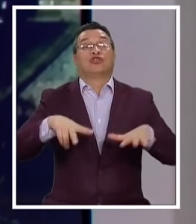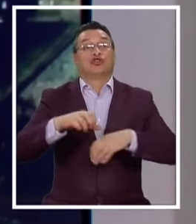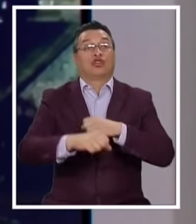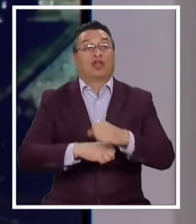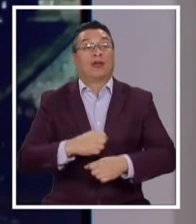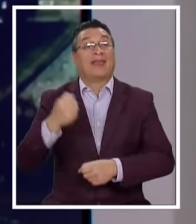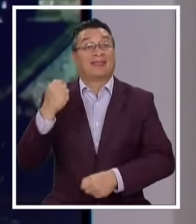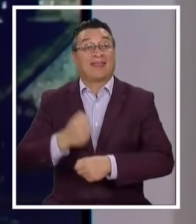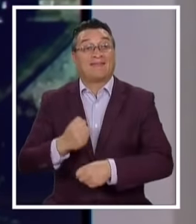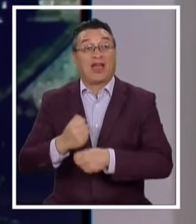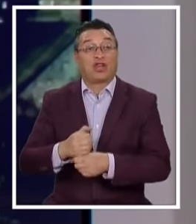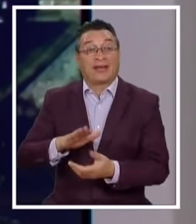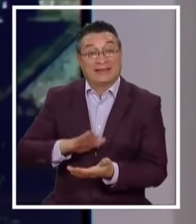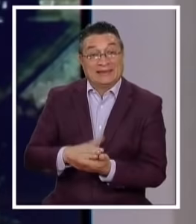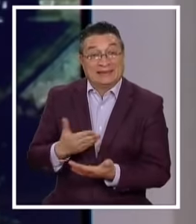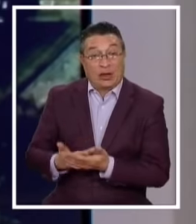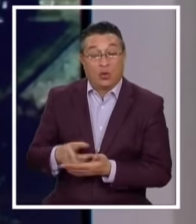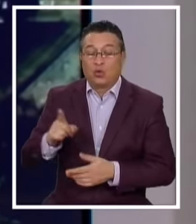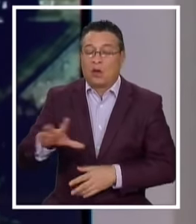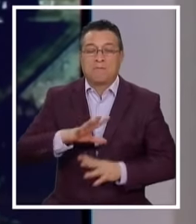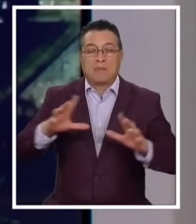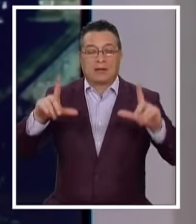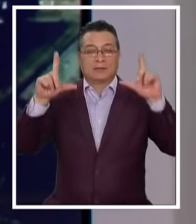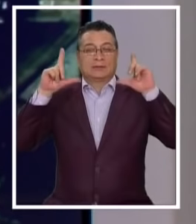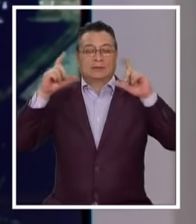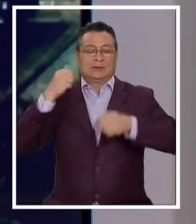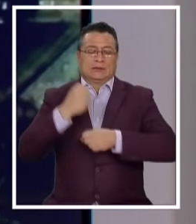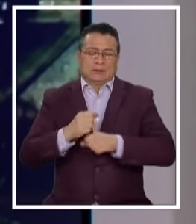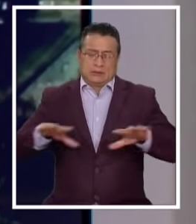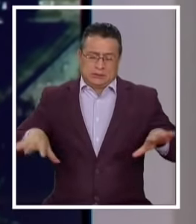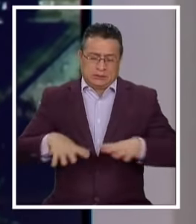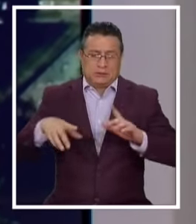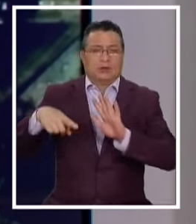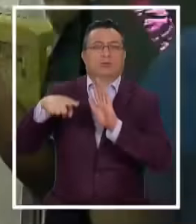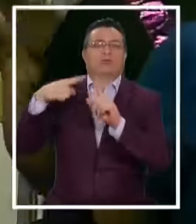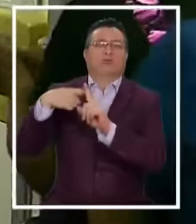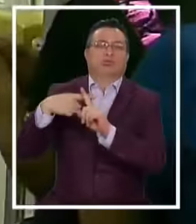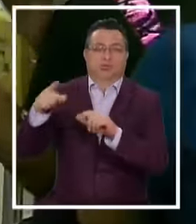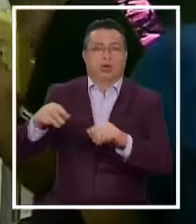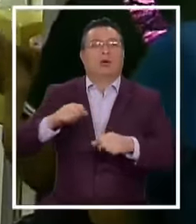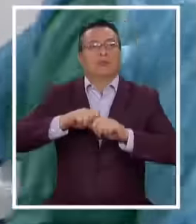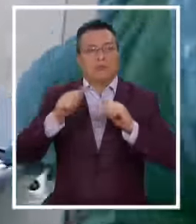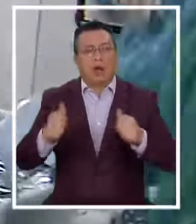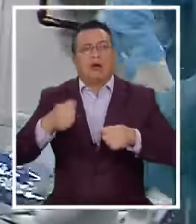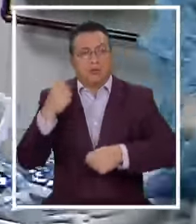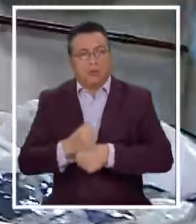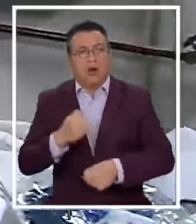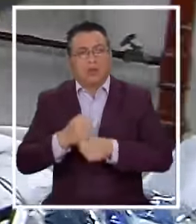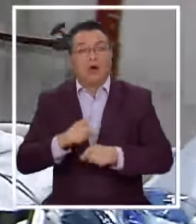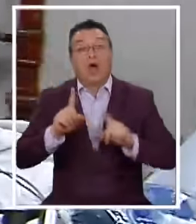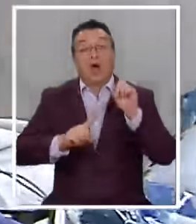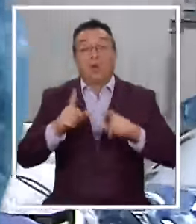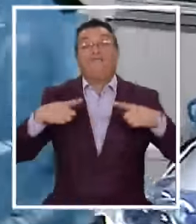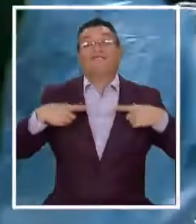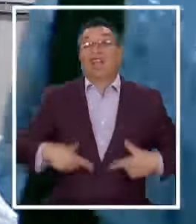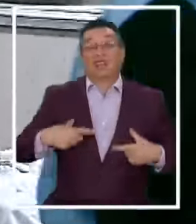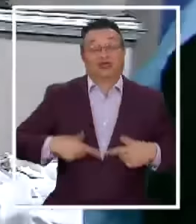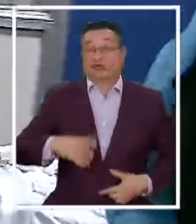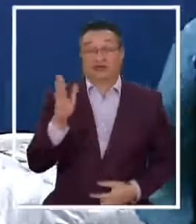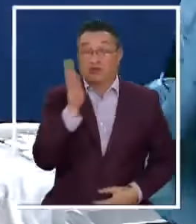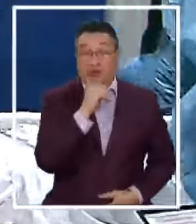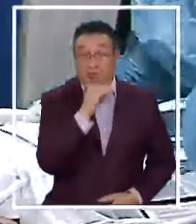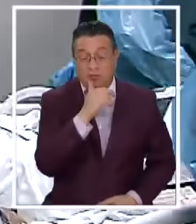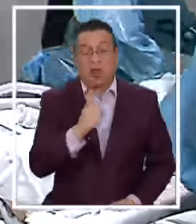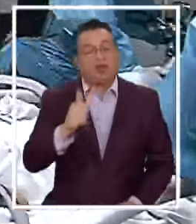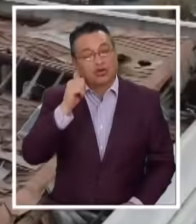trabajadores trabajadores de la salud Han sido los héroes De la pandemia Han redoblado sus turnos Usted lo sabe La mayoría de hecho No tuvo vacaciones Y